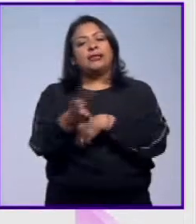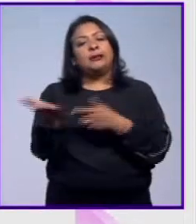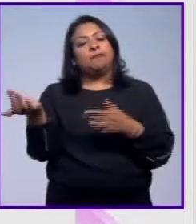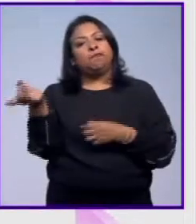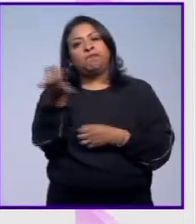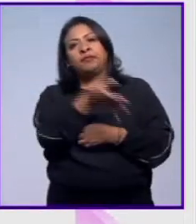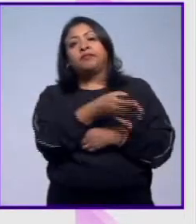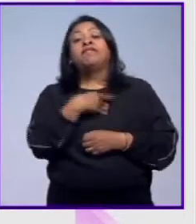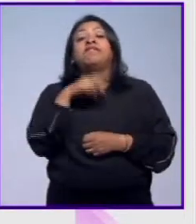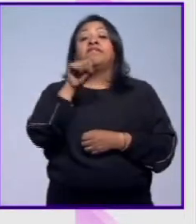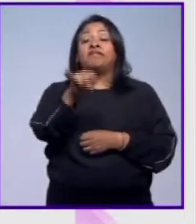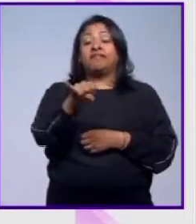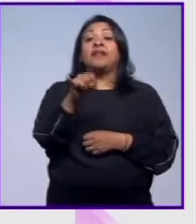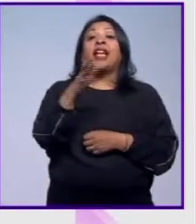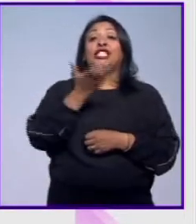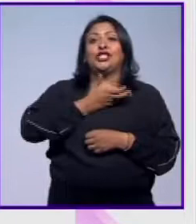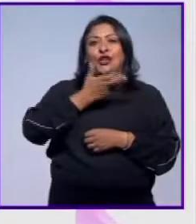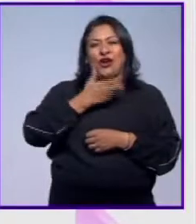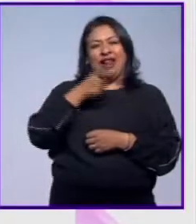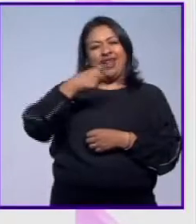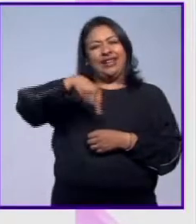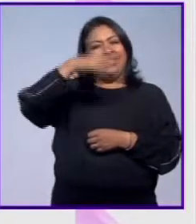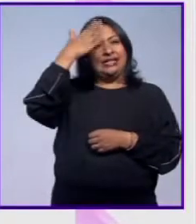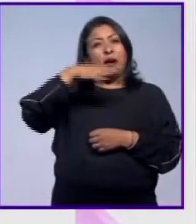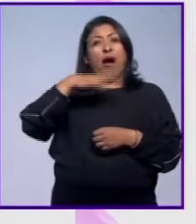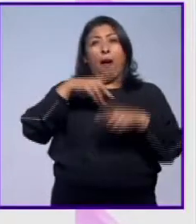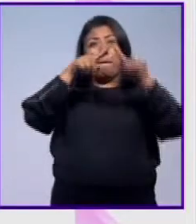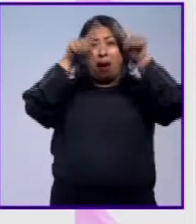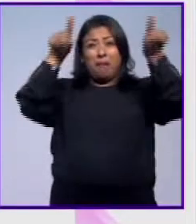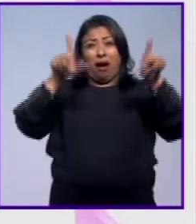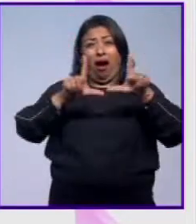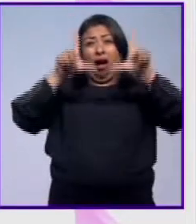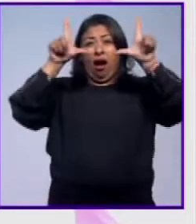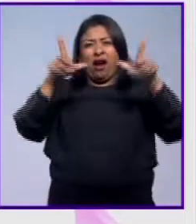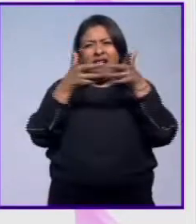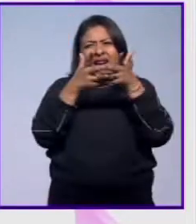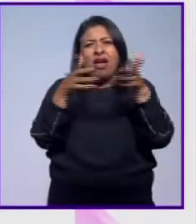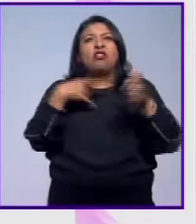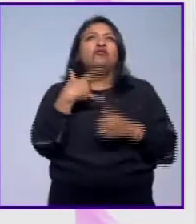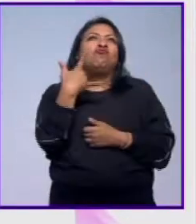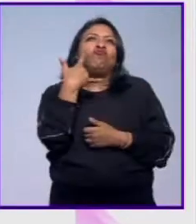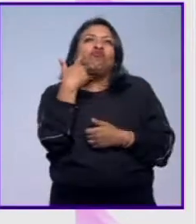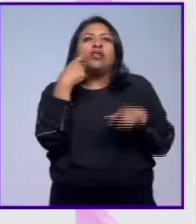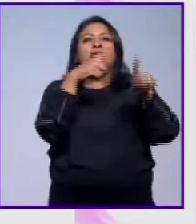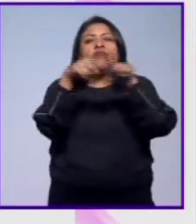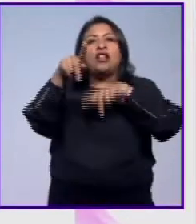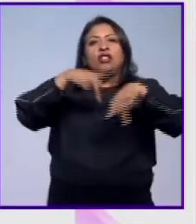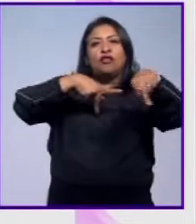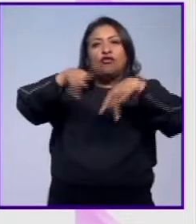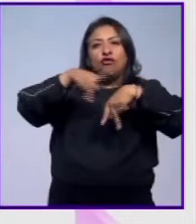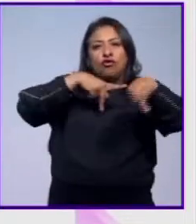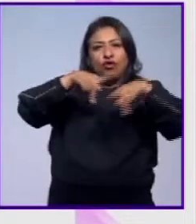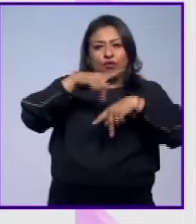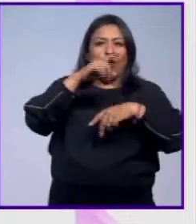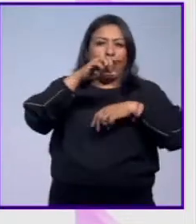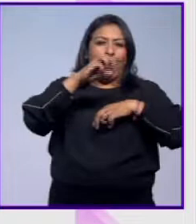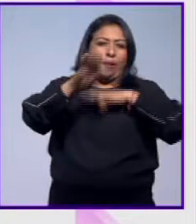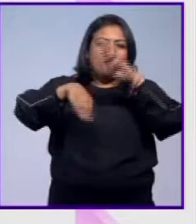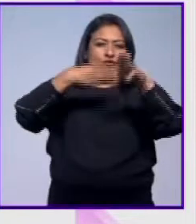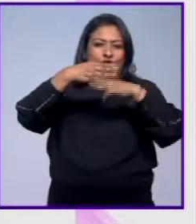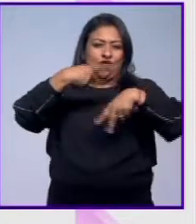Así es, en el Zócalo, como todos saben, hay una pantalla enorme en donde se han podido ver diferentes partidos de este Mundial